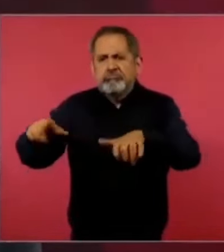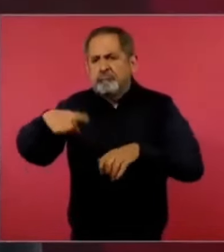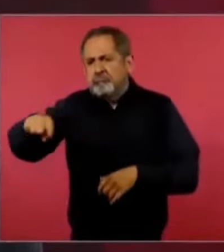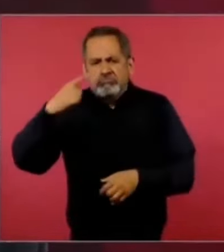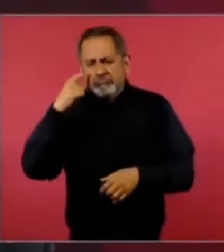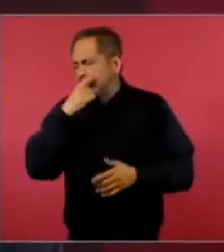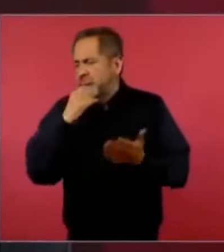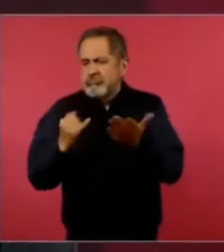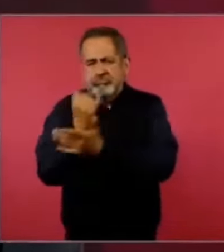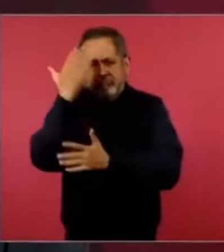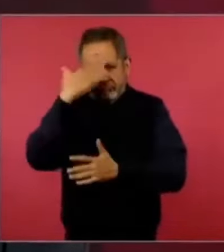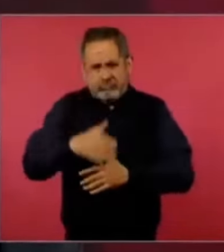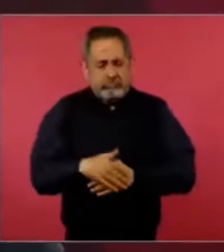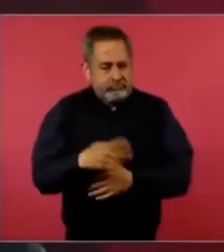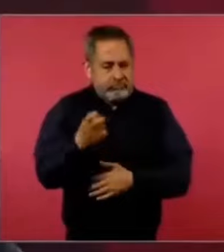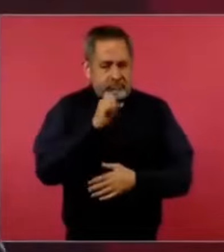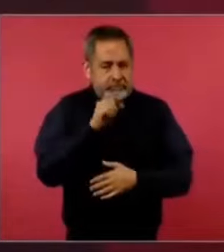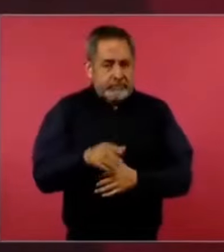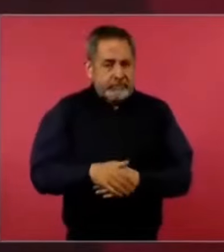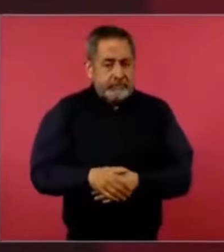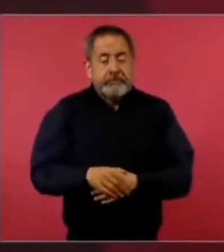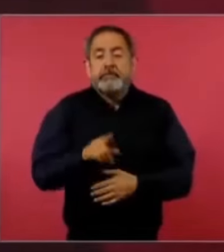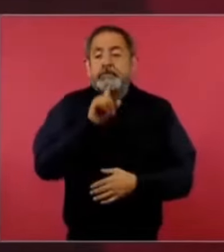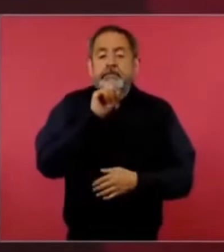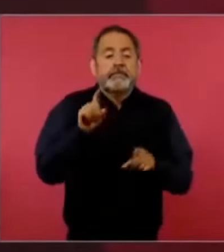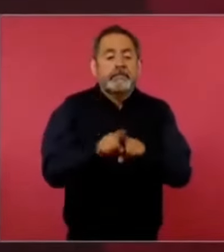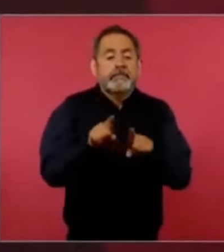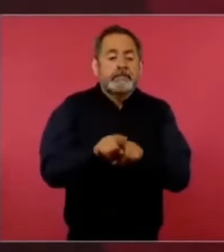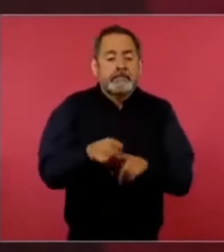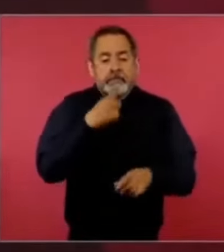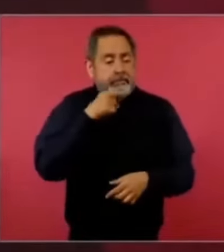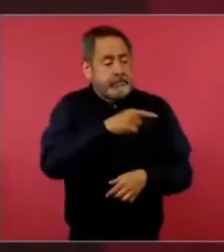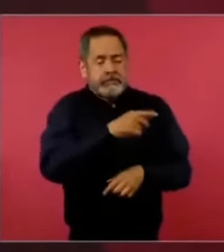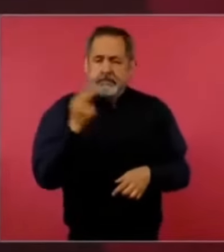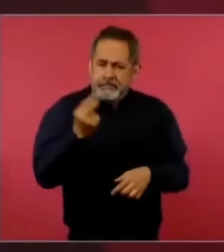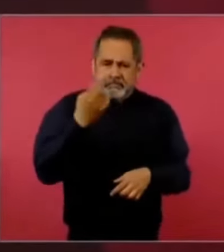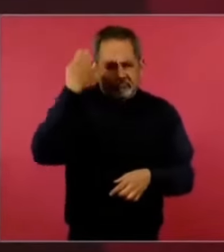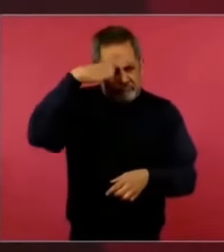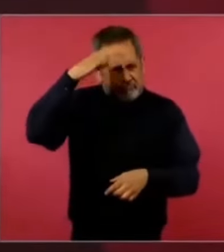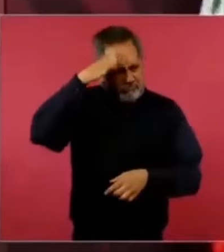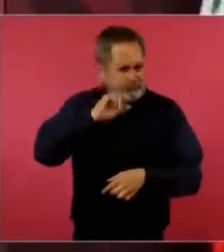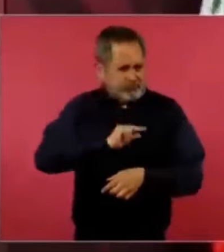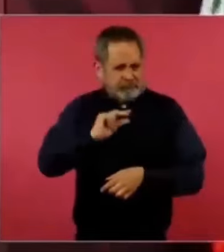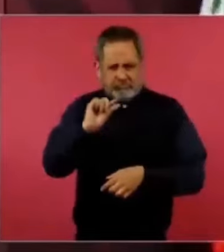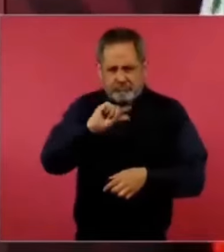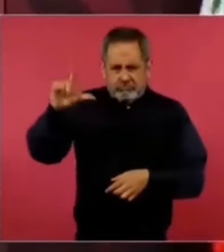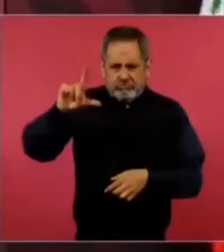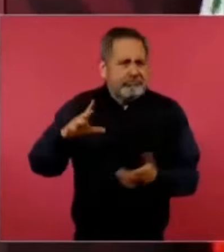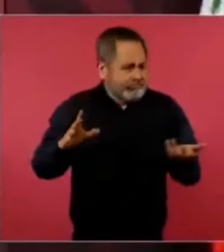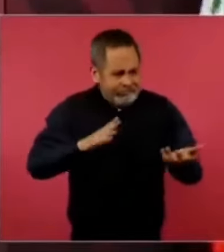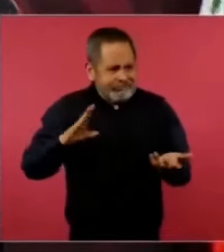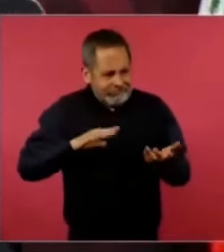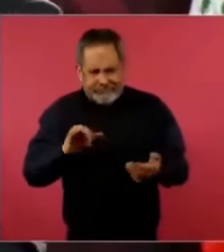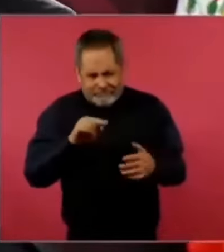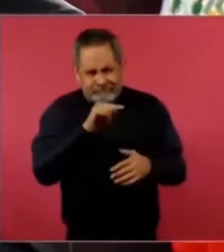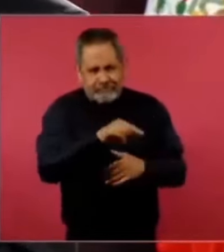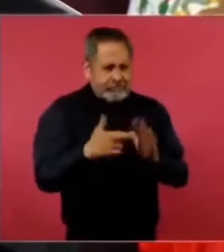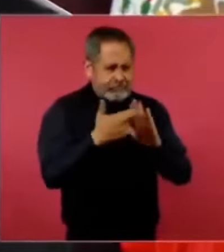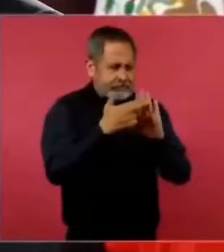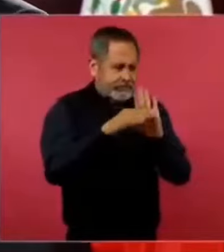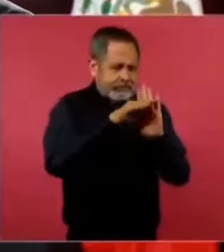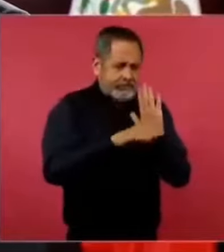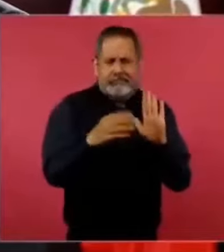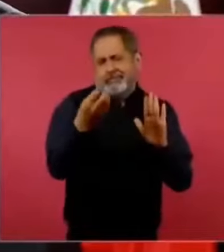Y también esto, se necesitan especialistas, van a haber especialistas, porque los requisitos pues tienen que ser